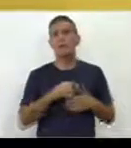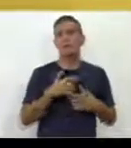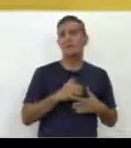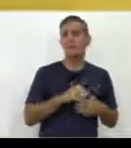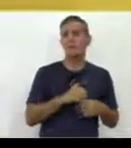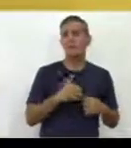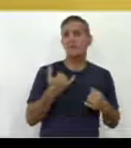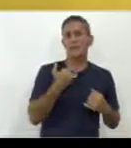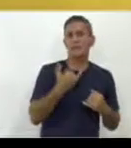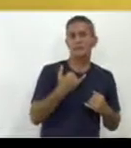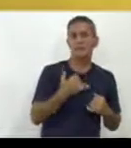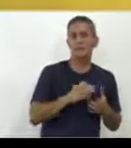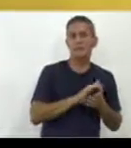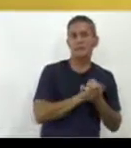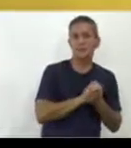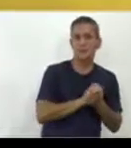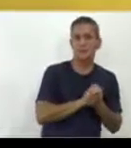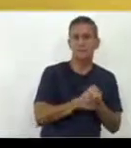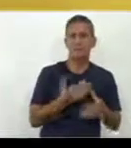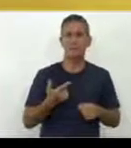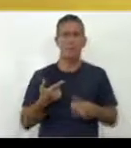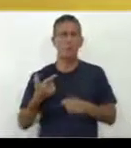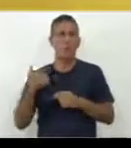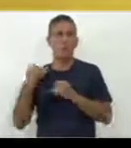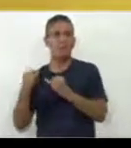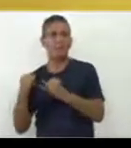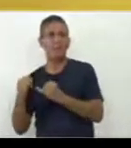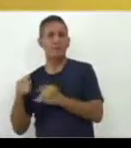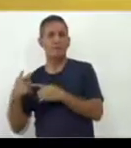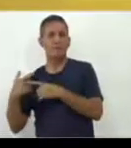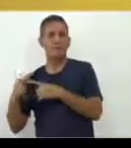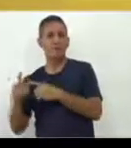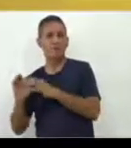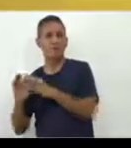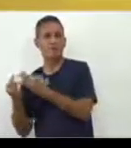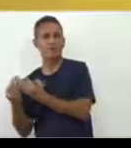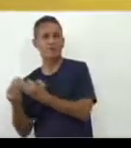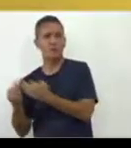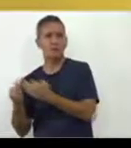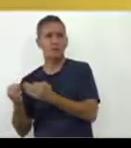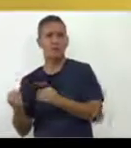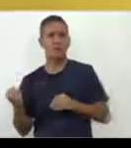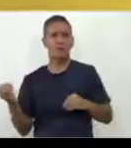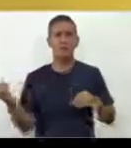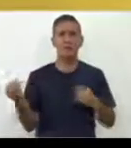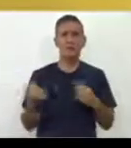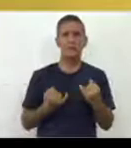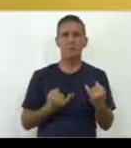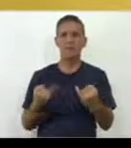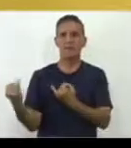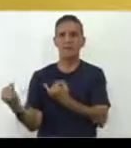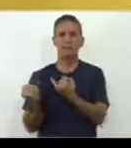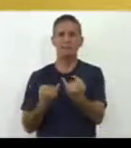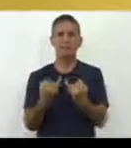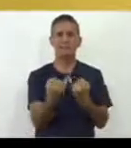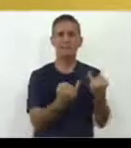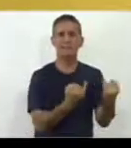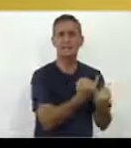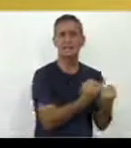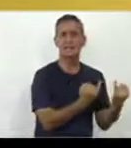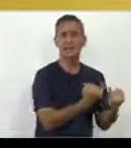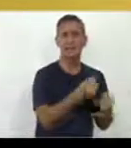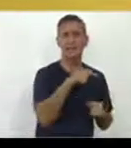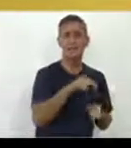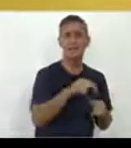un audiovisual, y entonces lo que hacen es pasar y copiar todos estos materiales para tener